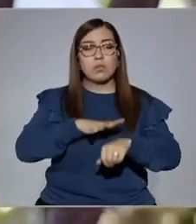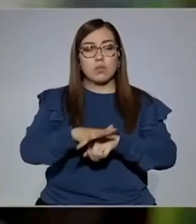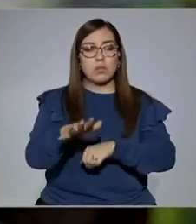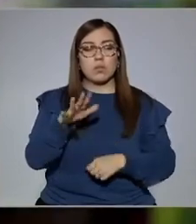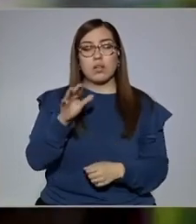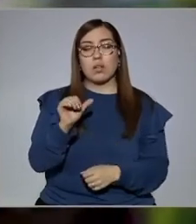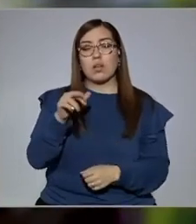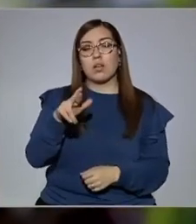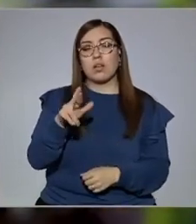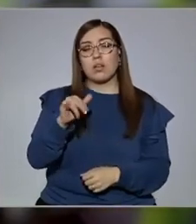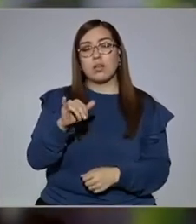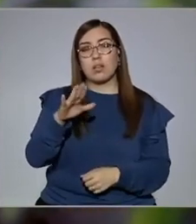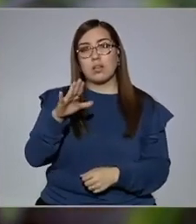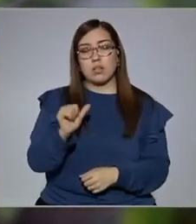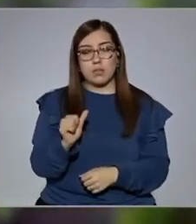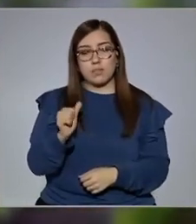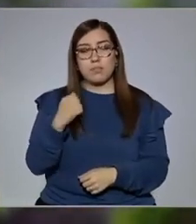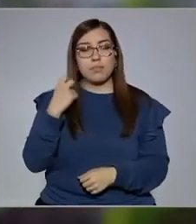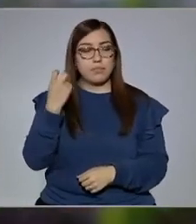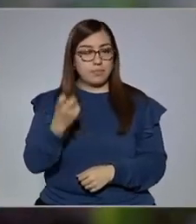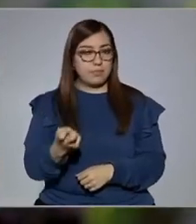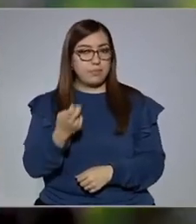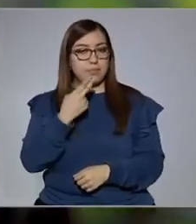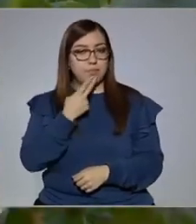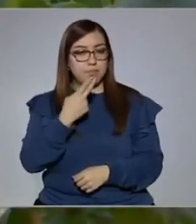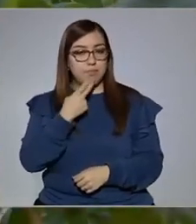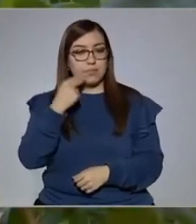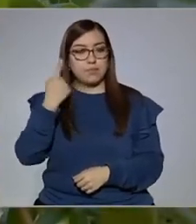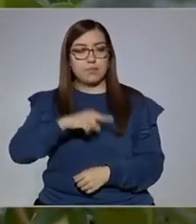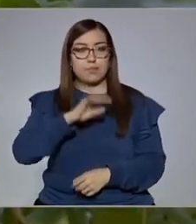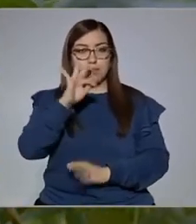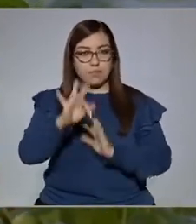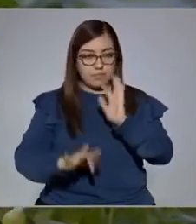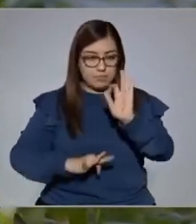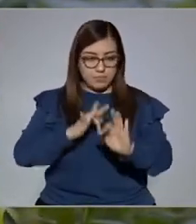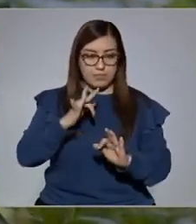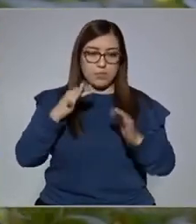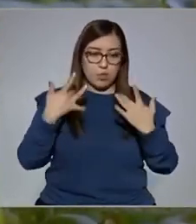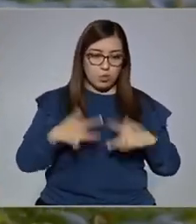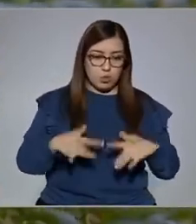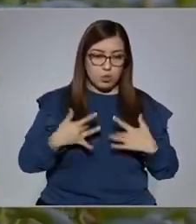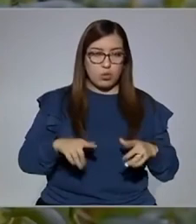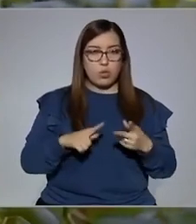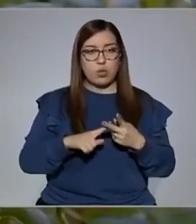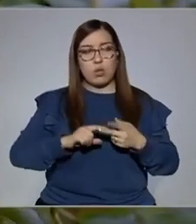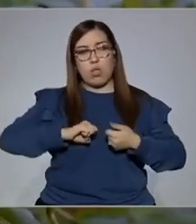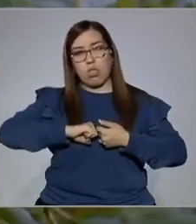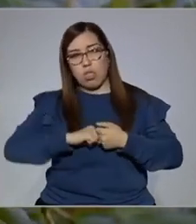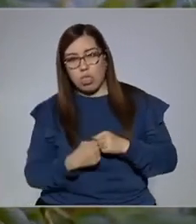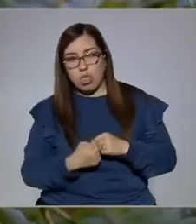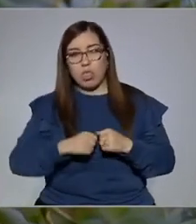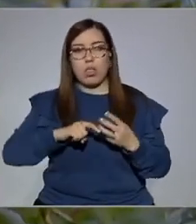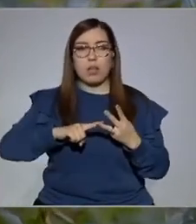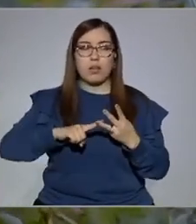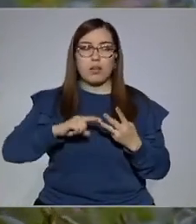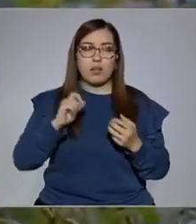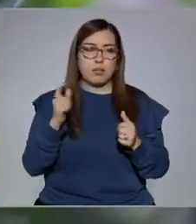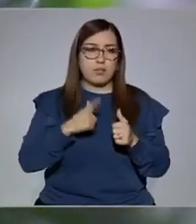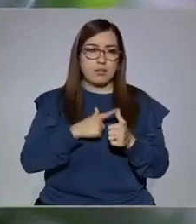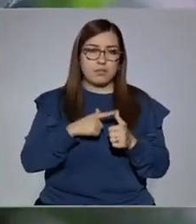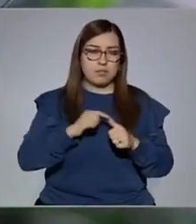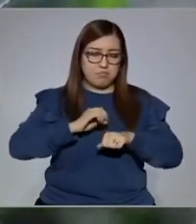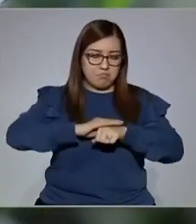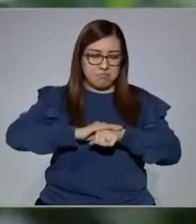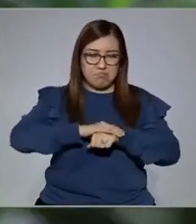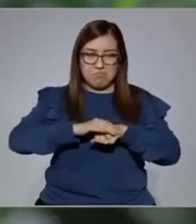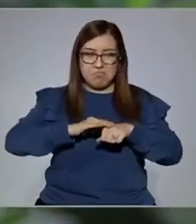montana, que nos sirve para tratamiento de dolores, golpes, torceduras, lesiones, moretones,